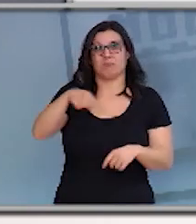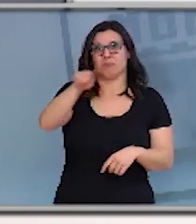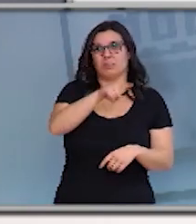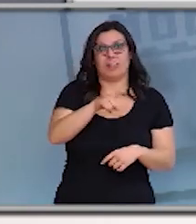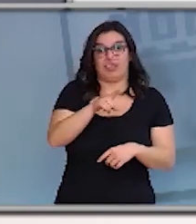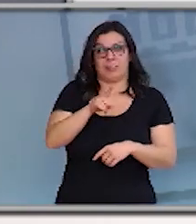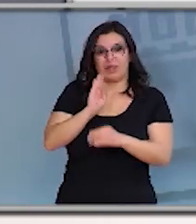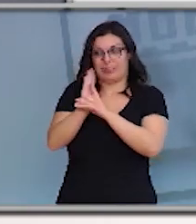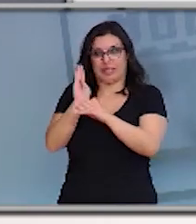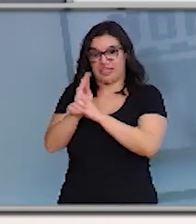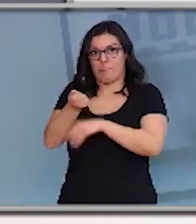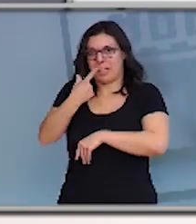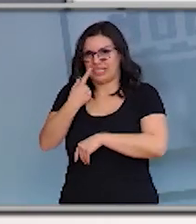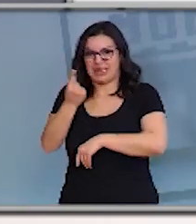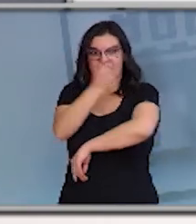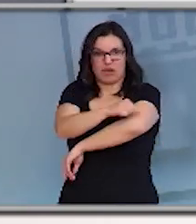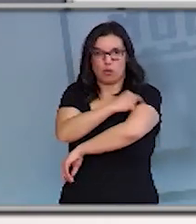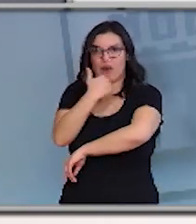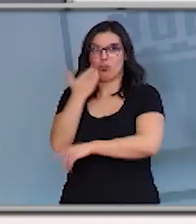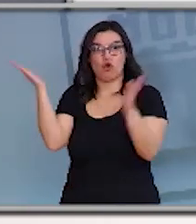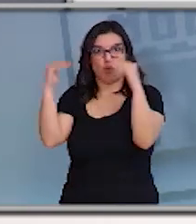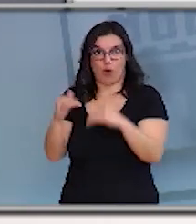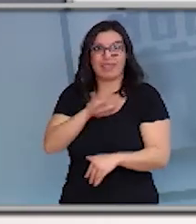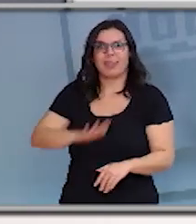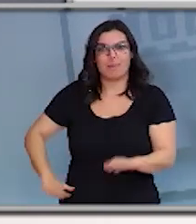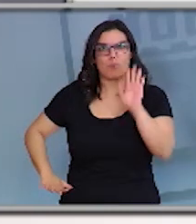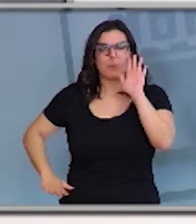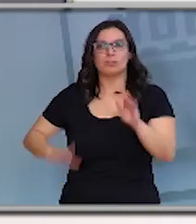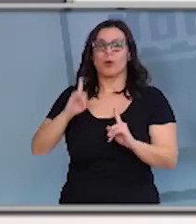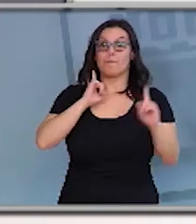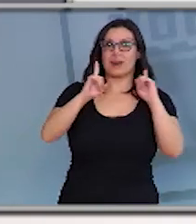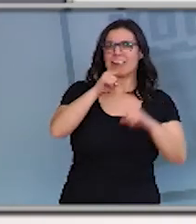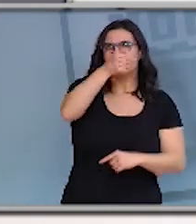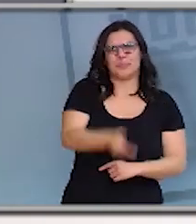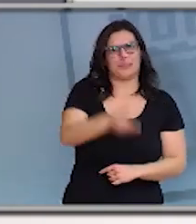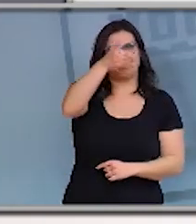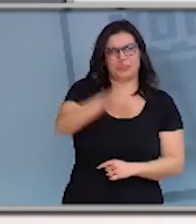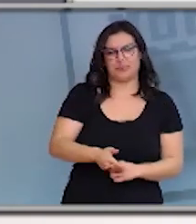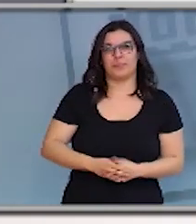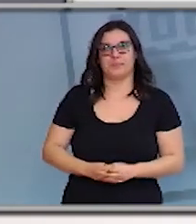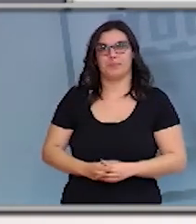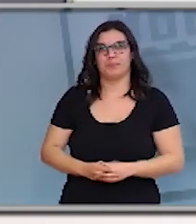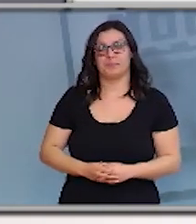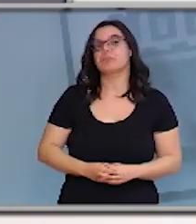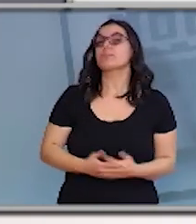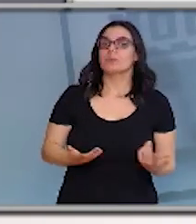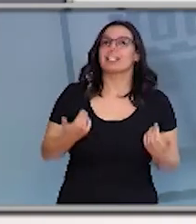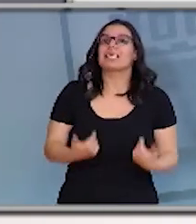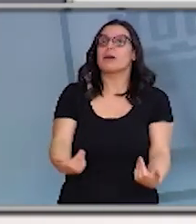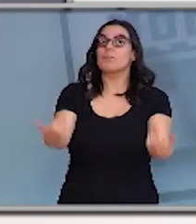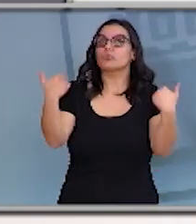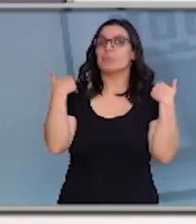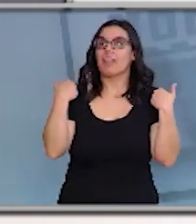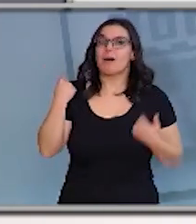tratamento e non ten vacuna de momento. por tanto, prevenir é clave. E aquí, a responsabilidade